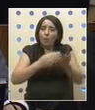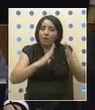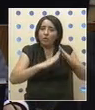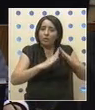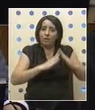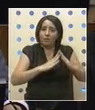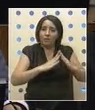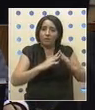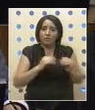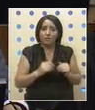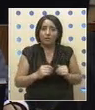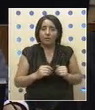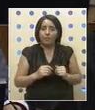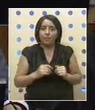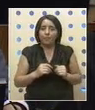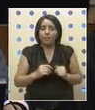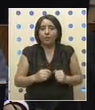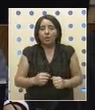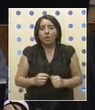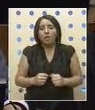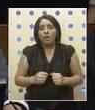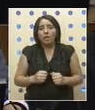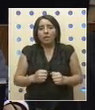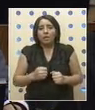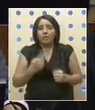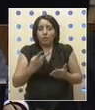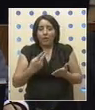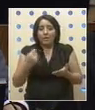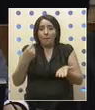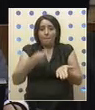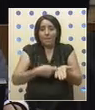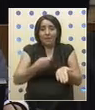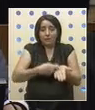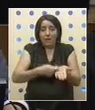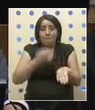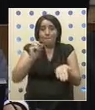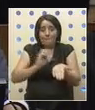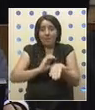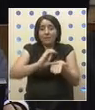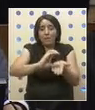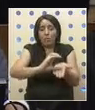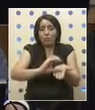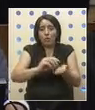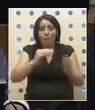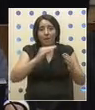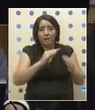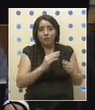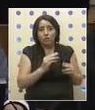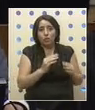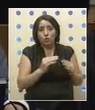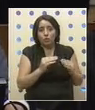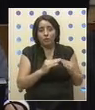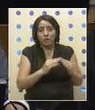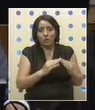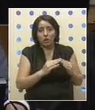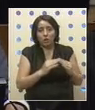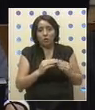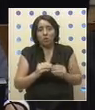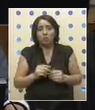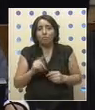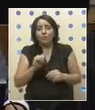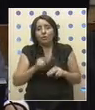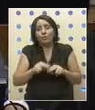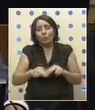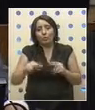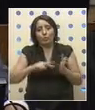si bien, ¿no es cierto?, contempla mayores recursos para más subsidios, no soluciona el problema de fondo que yo estoy aquí planteando una vez más en esta